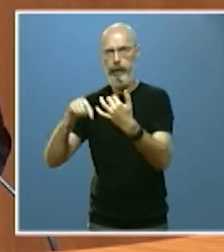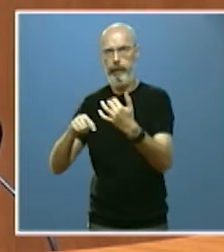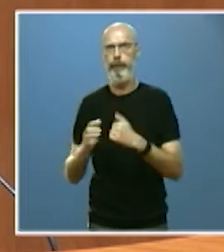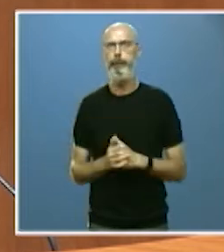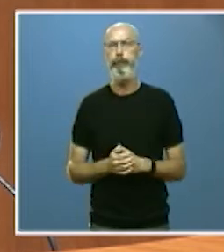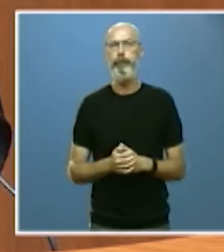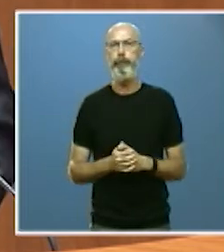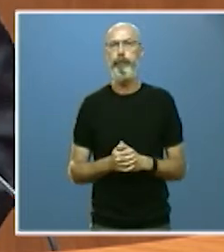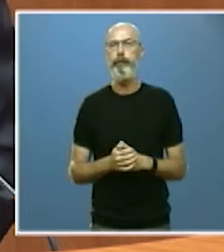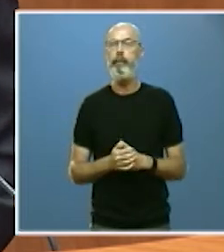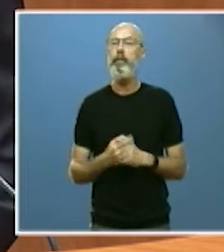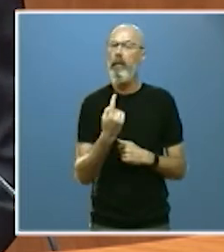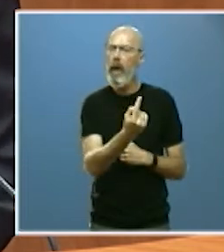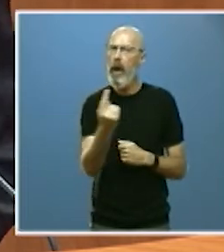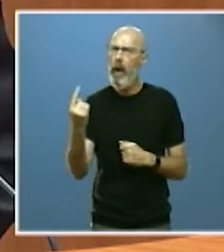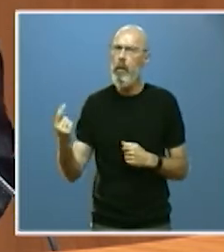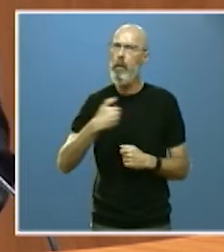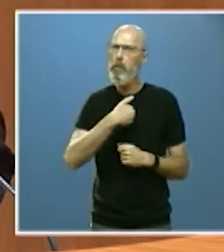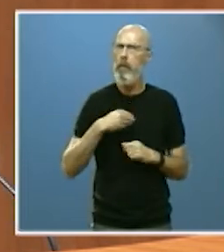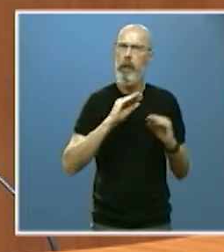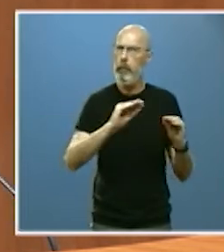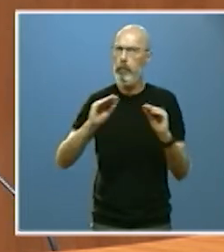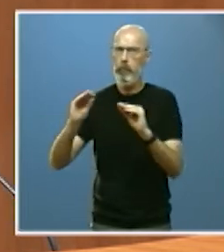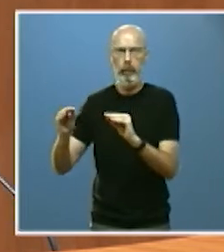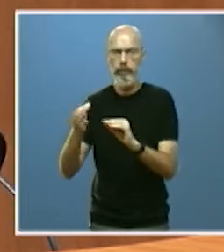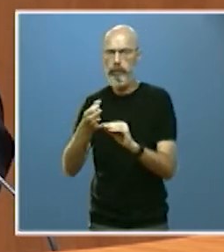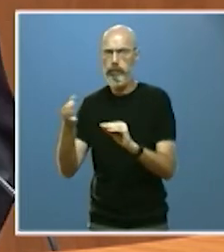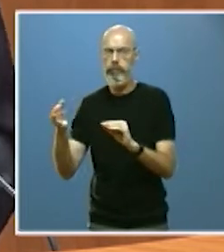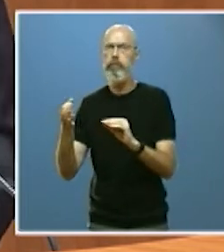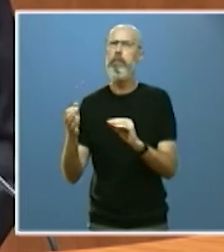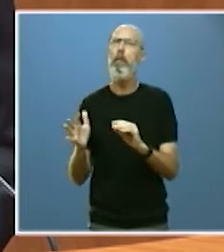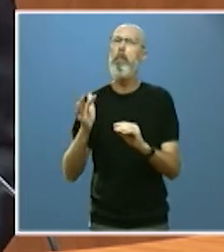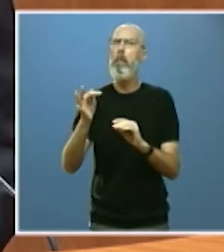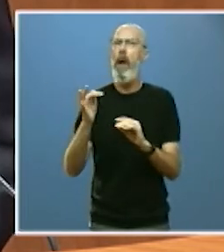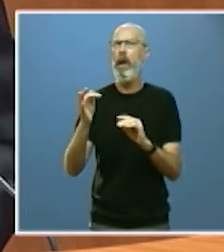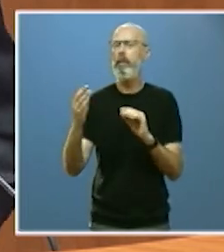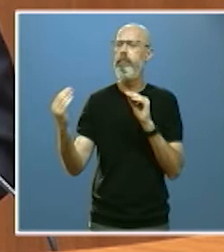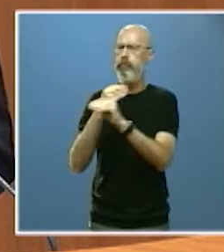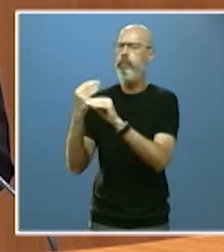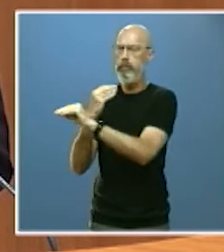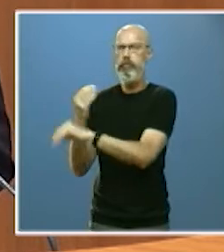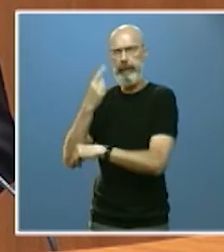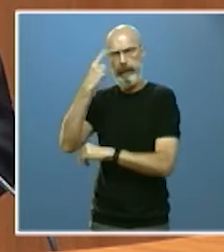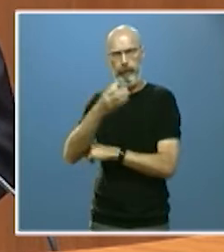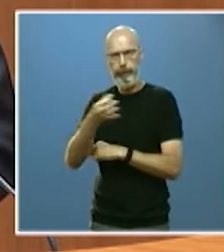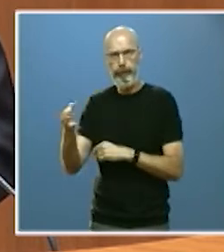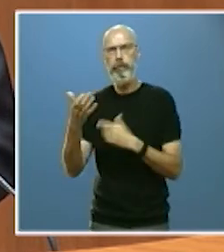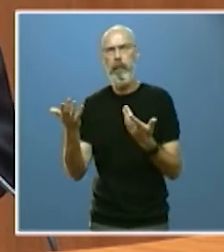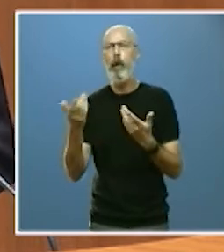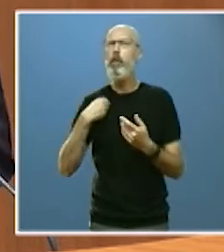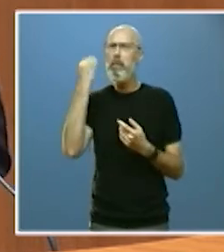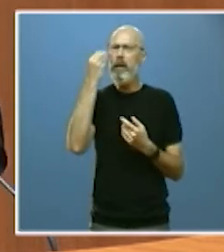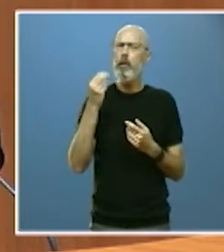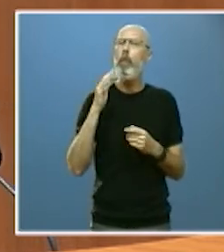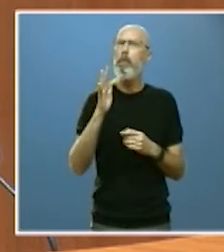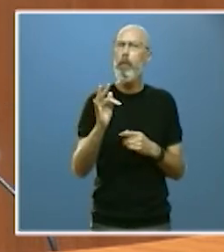Cada cual en su papel y sin perjuicio de nuestras muchas, muchas diferencias, creo que ha sido muy positiva